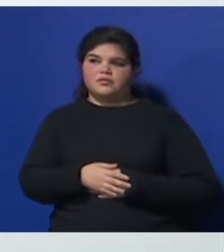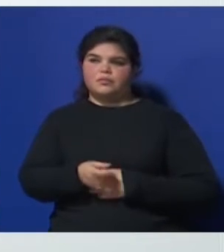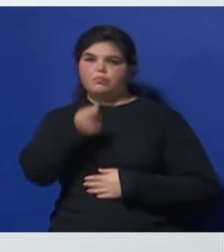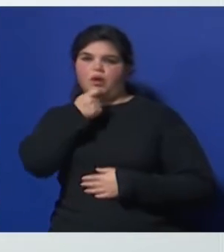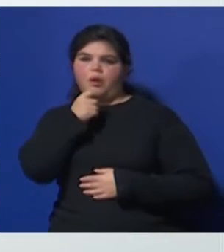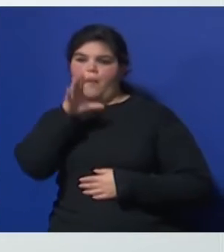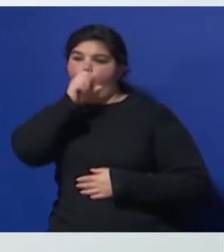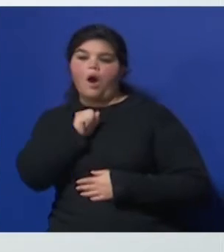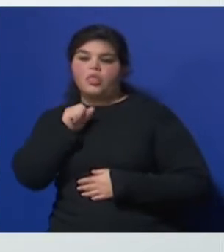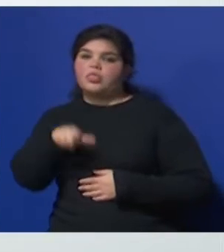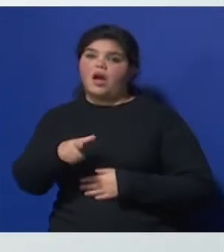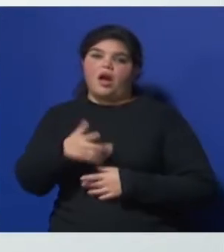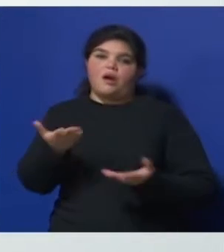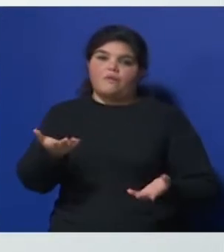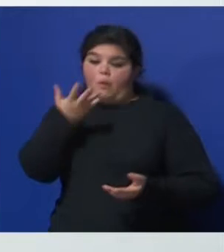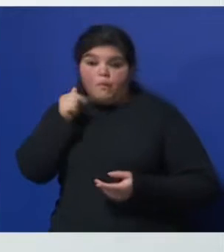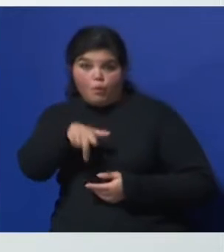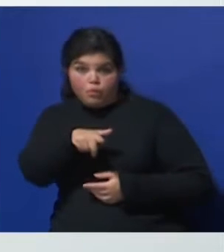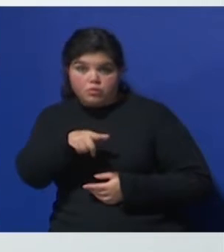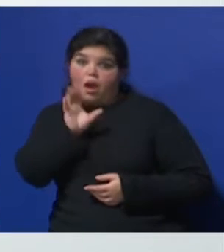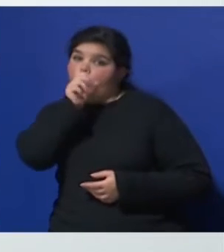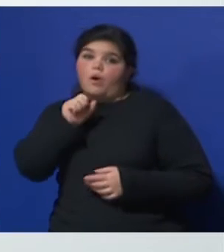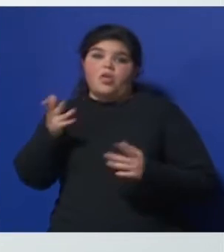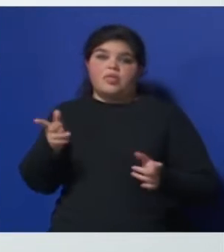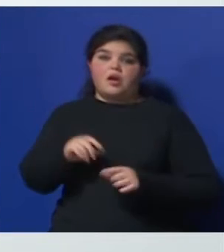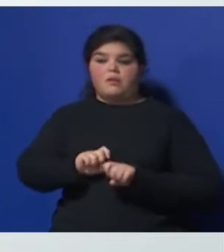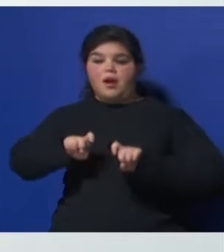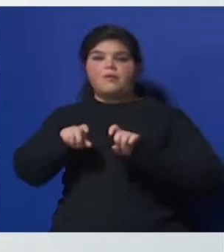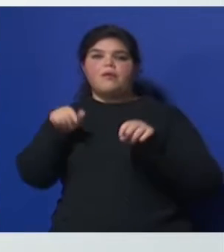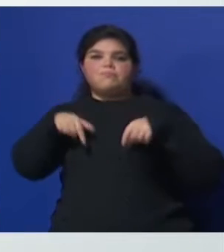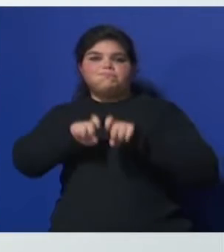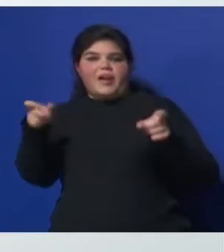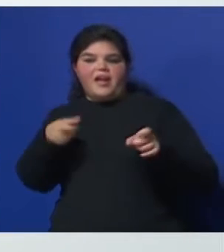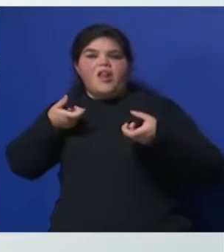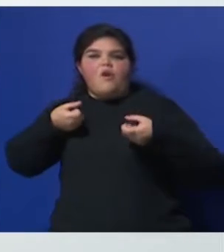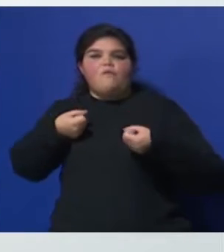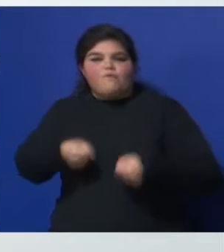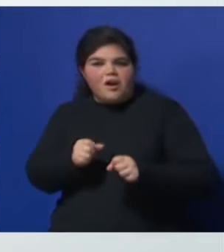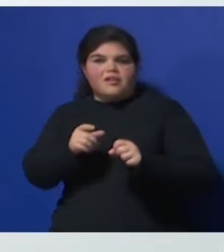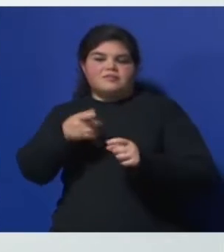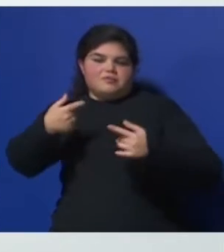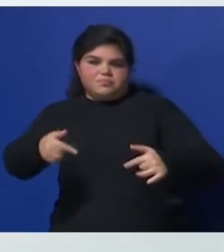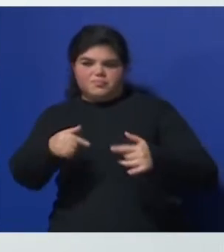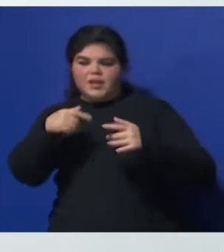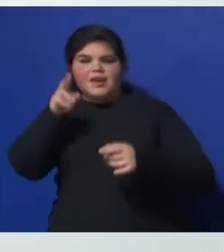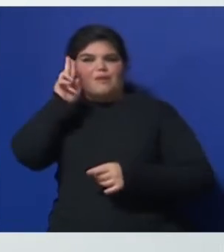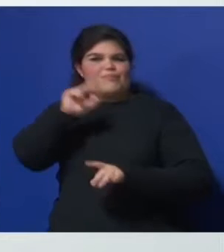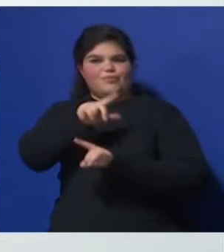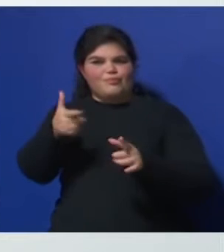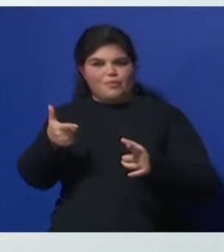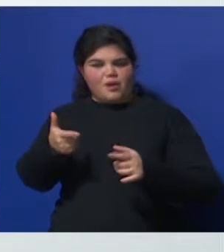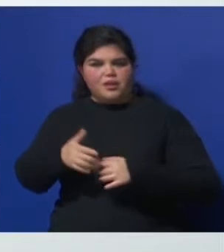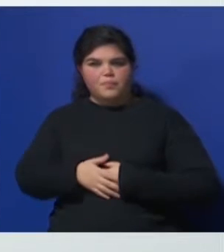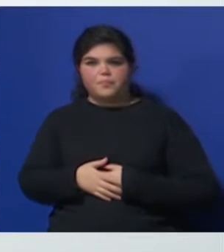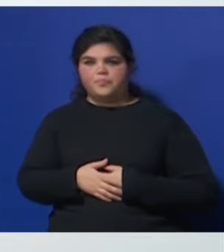Este proceso O bueno Abrir las piernas Pujá O sea No hay un respeto En el proceso Y